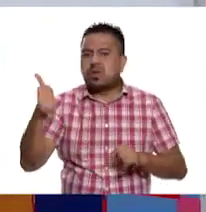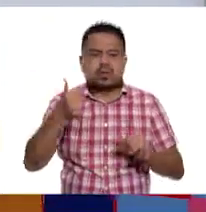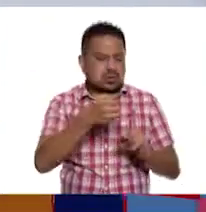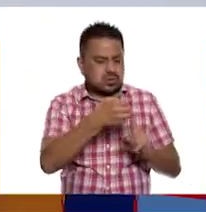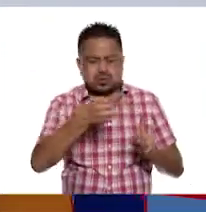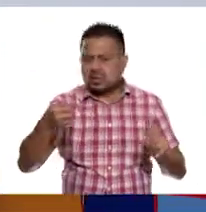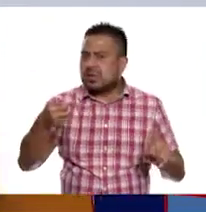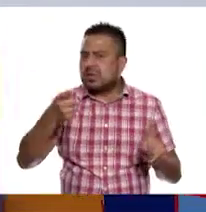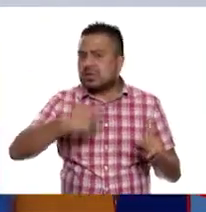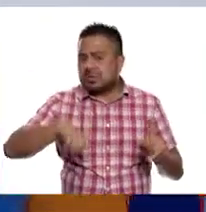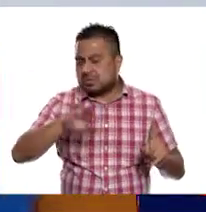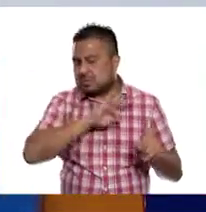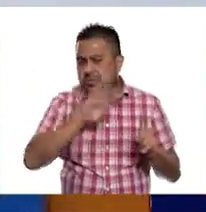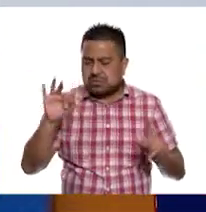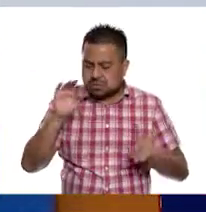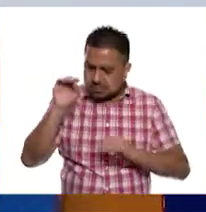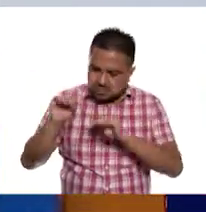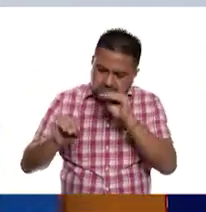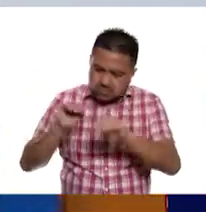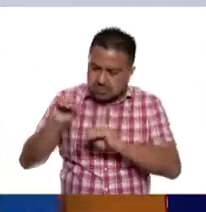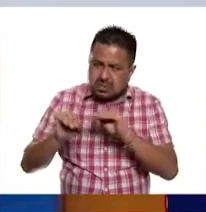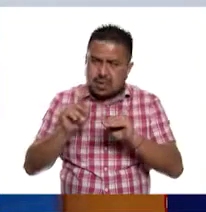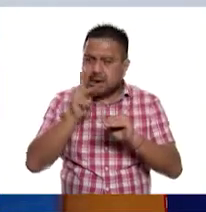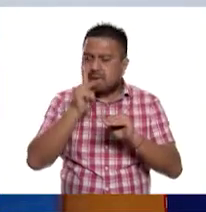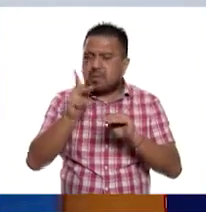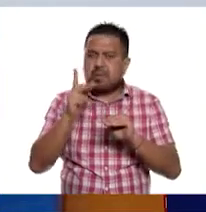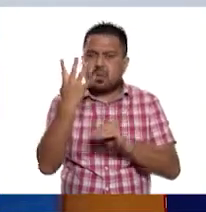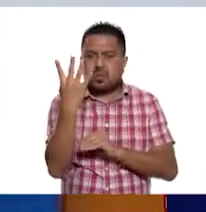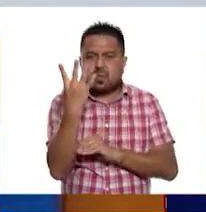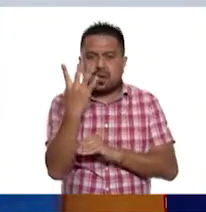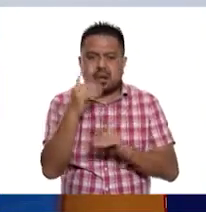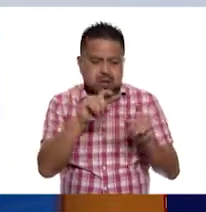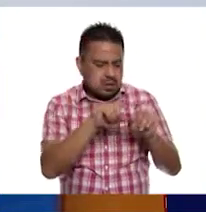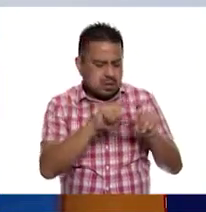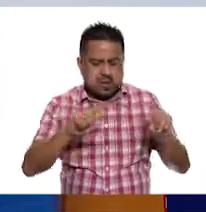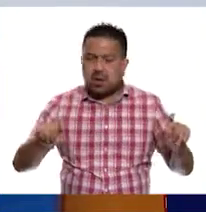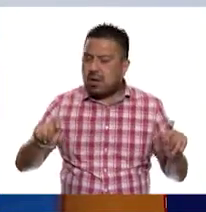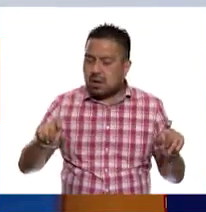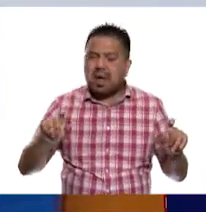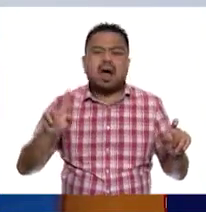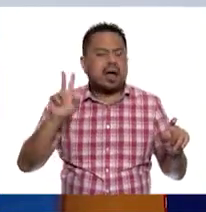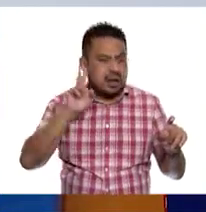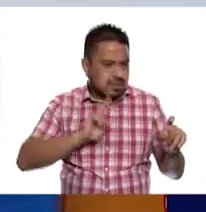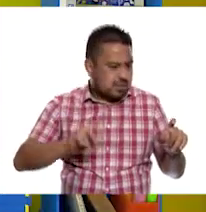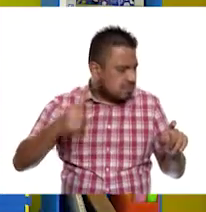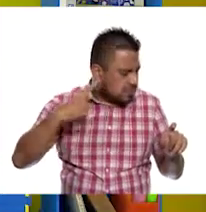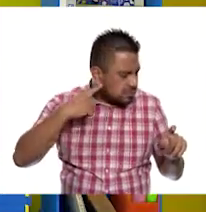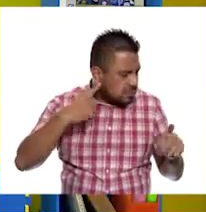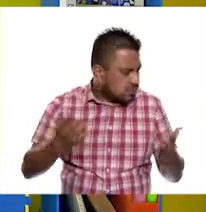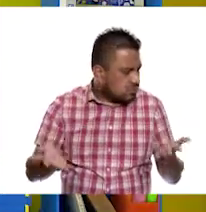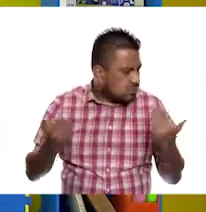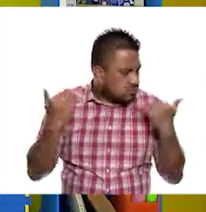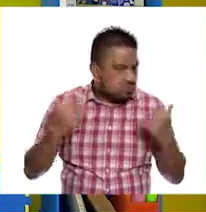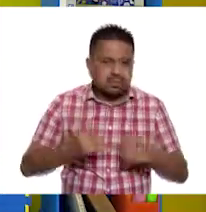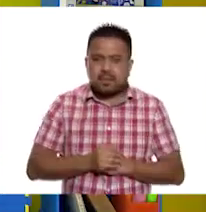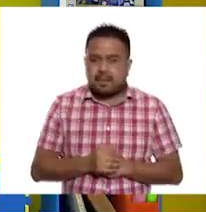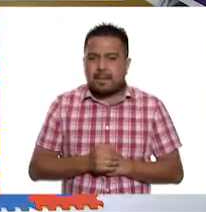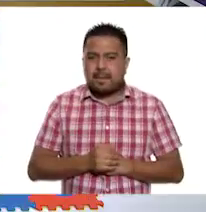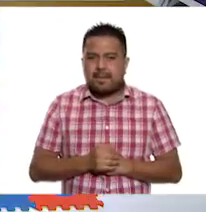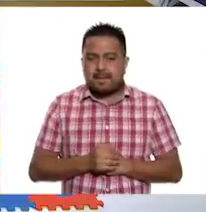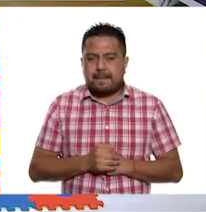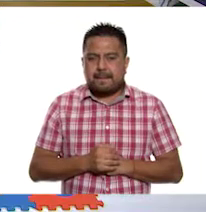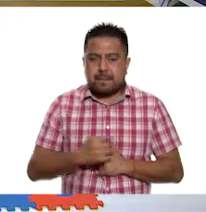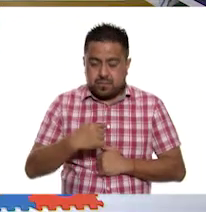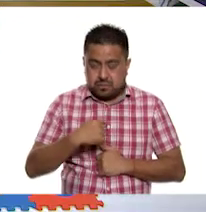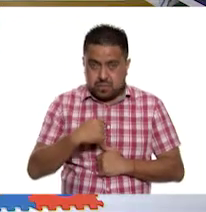se puede formar con estas cuatro palabras? A ver, vamos a escucharlas y escucharlos. Vamos a ver qué